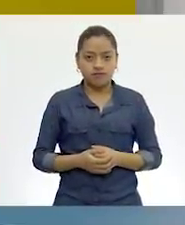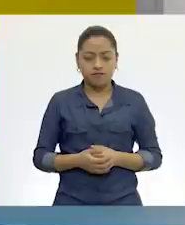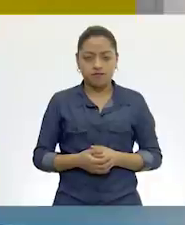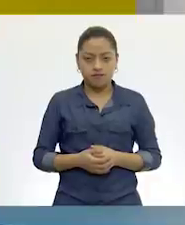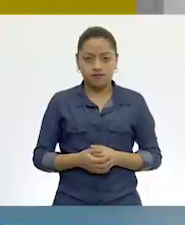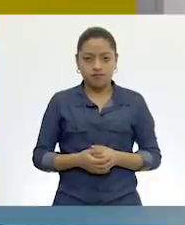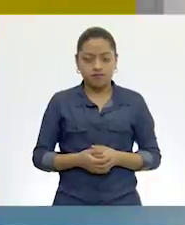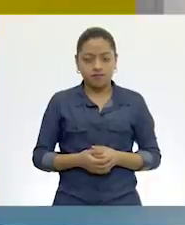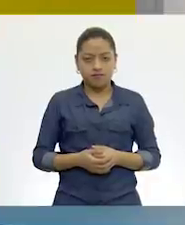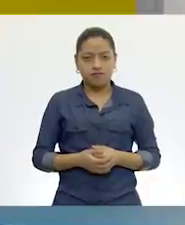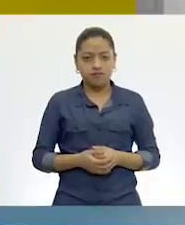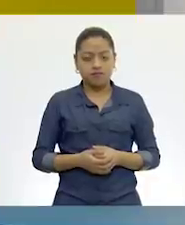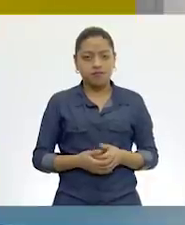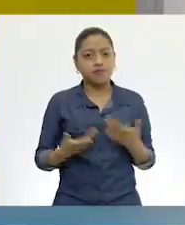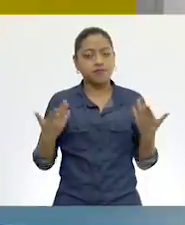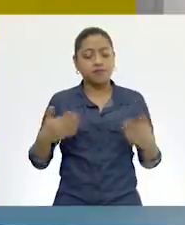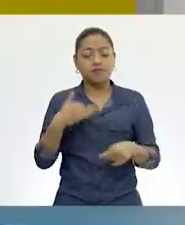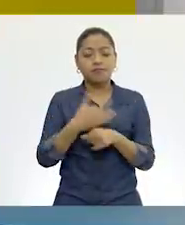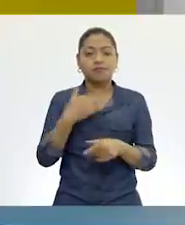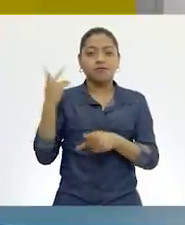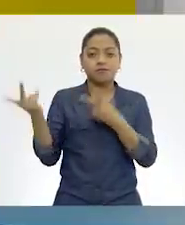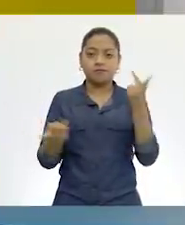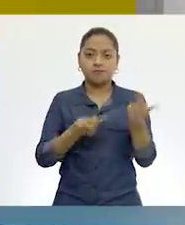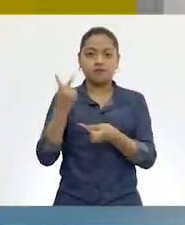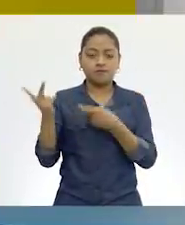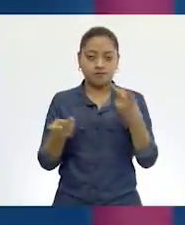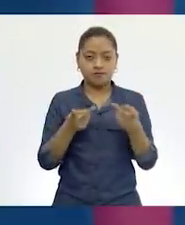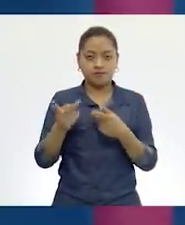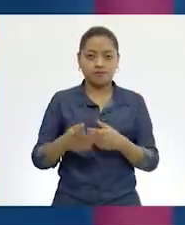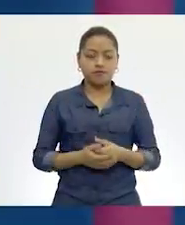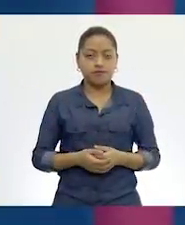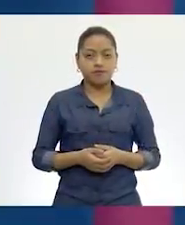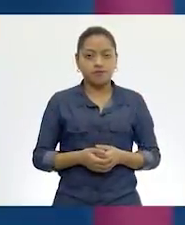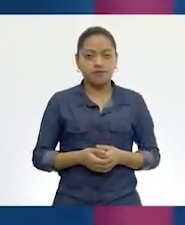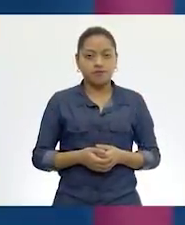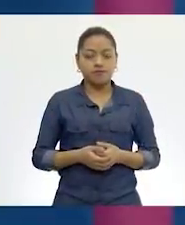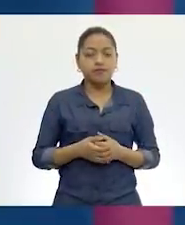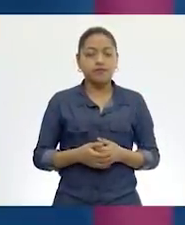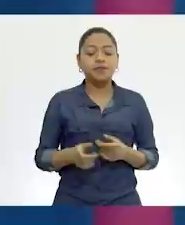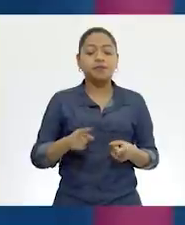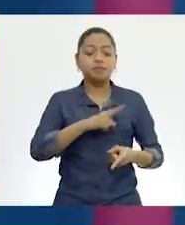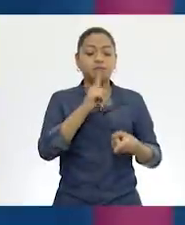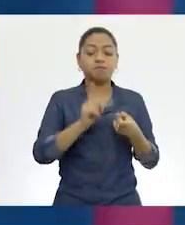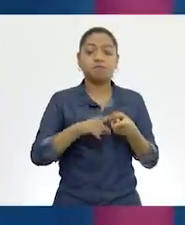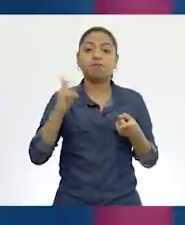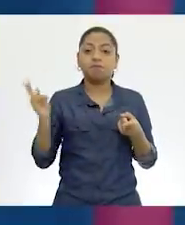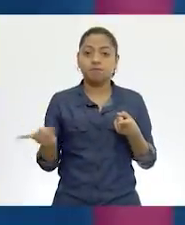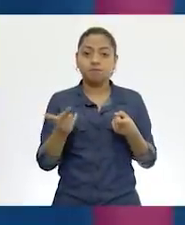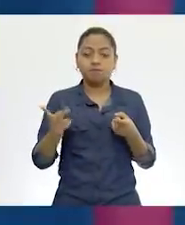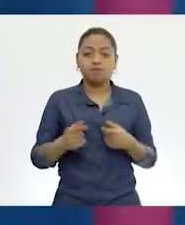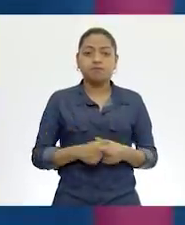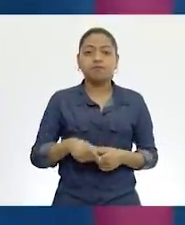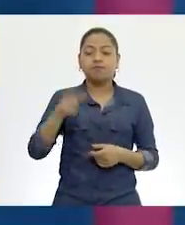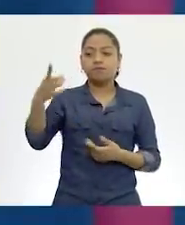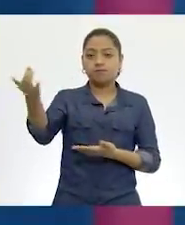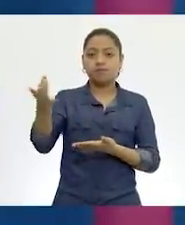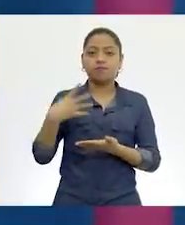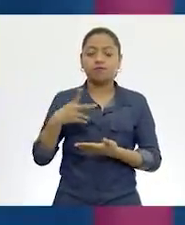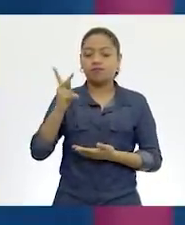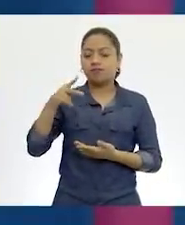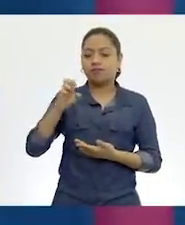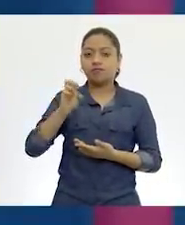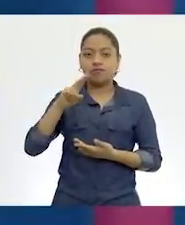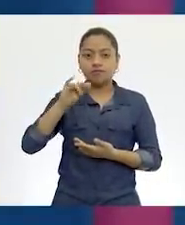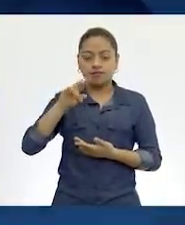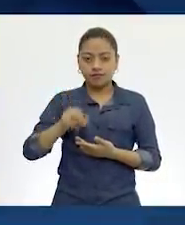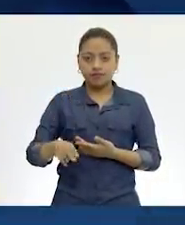Y ahora tenemos preguntas, María. Así es. La primera pregunta nos las envía Kevin de los Mochis